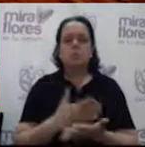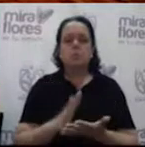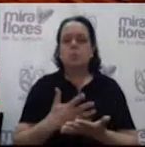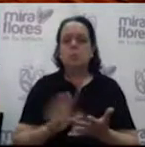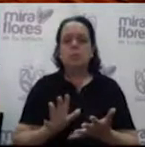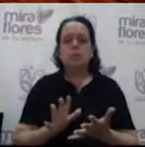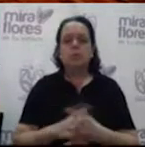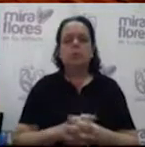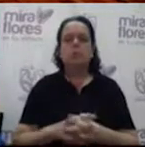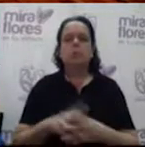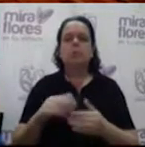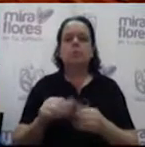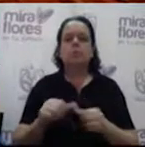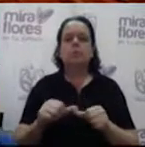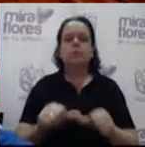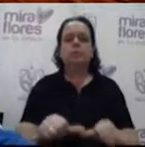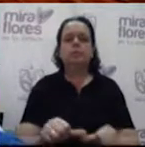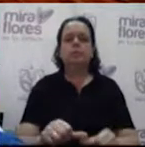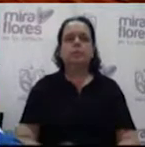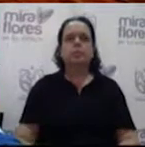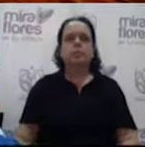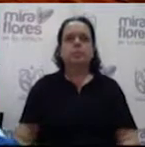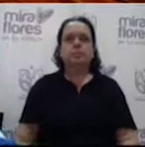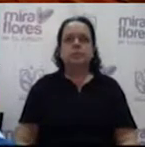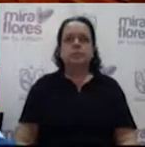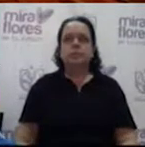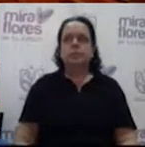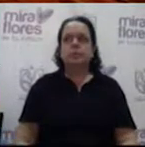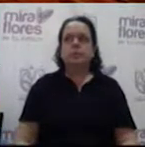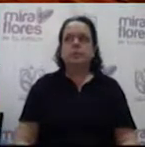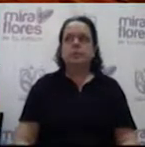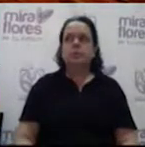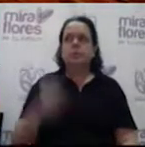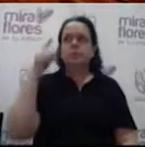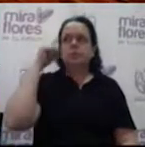informes en mesa, procederemos a ir a lo que es orden del día.